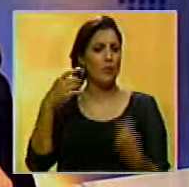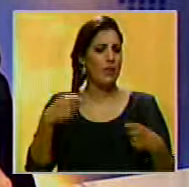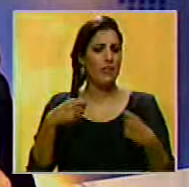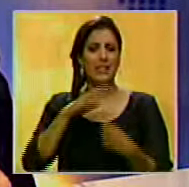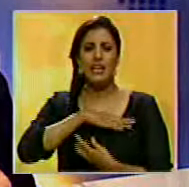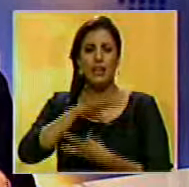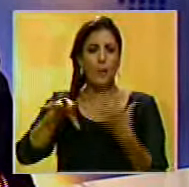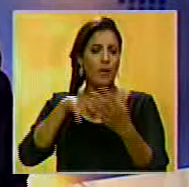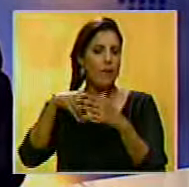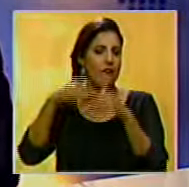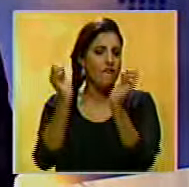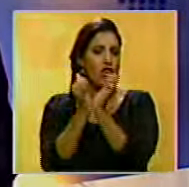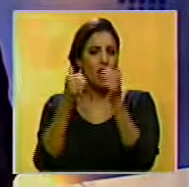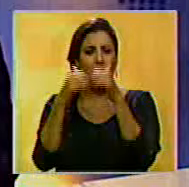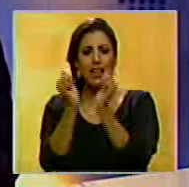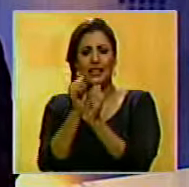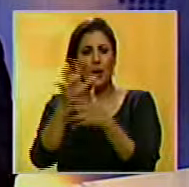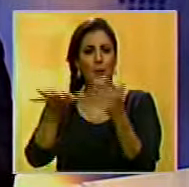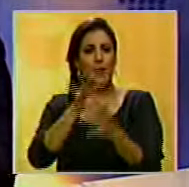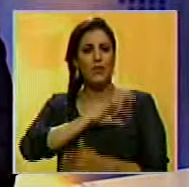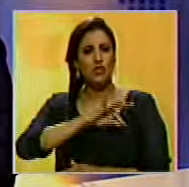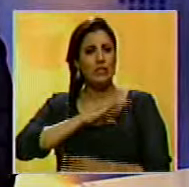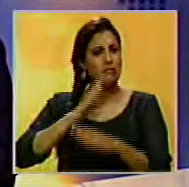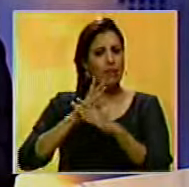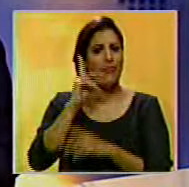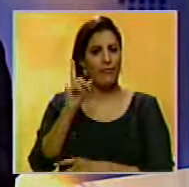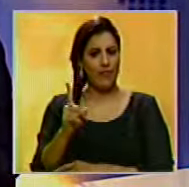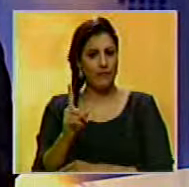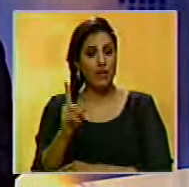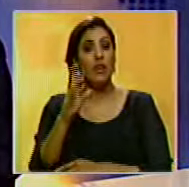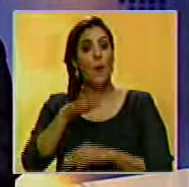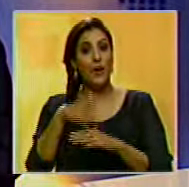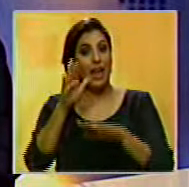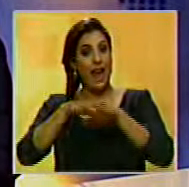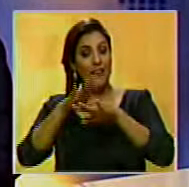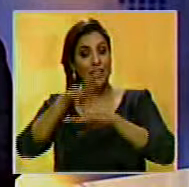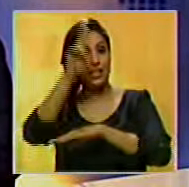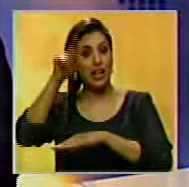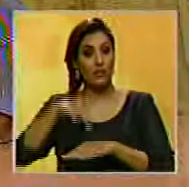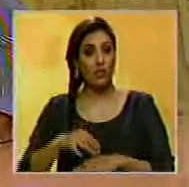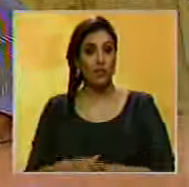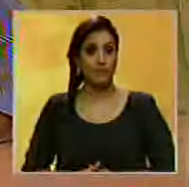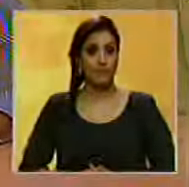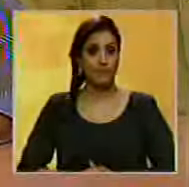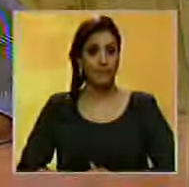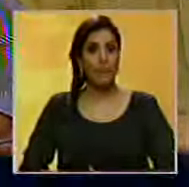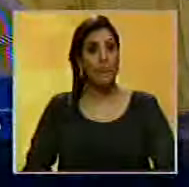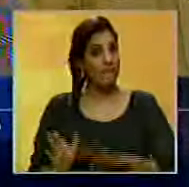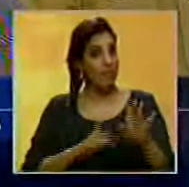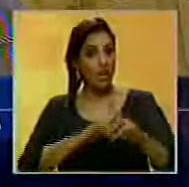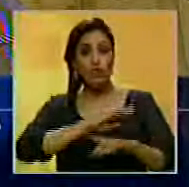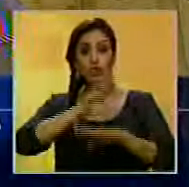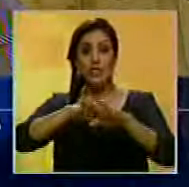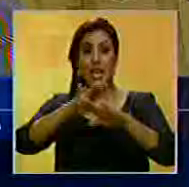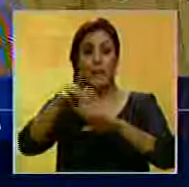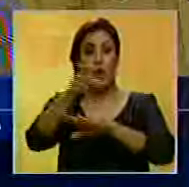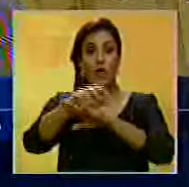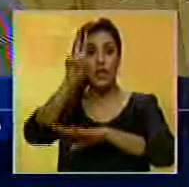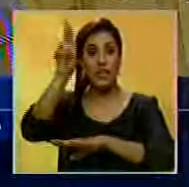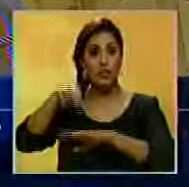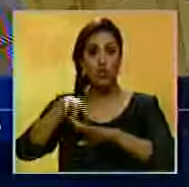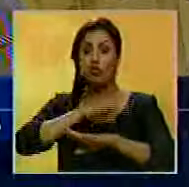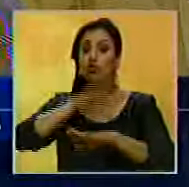que ha provocado violencia y una crisis social que debe detenerse, convocando a un diálogo nacional. Llamamos al gobierno nacional,